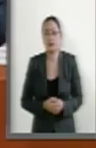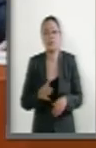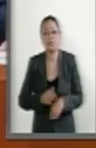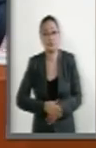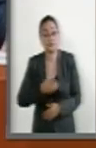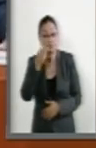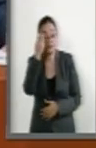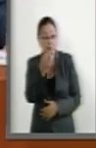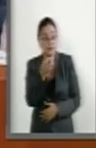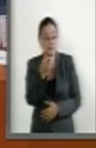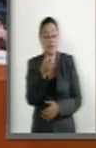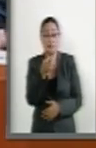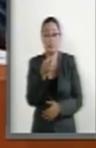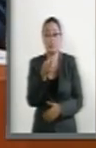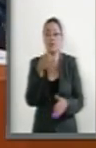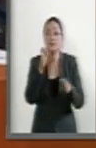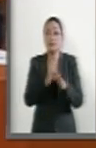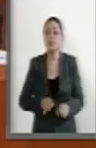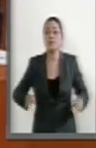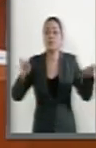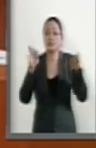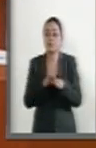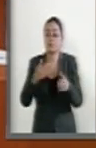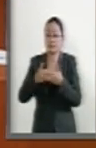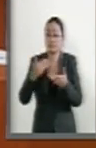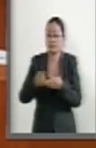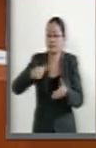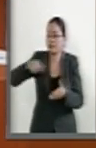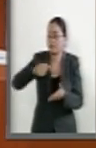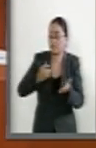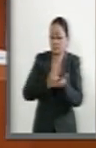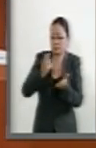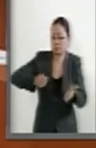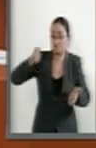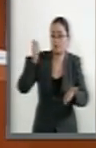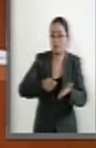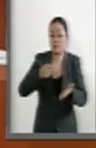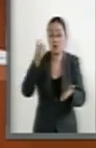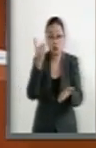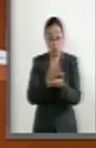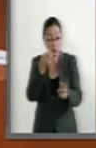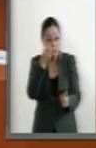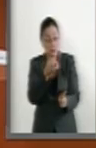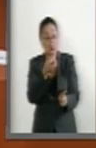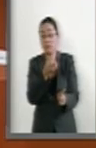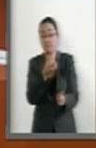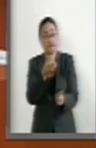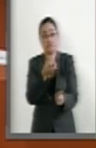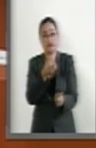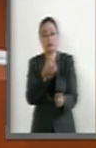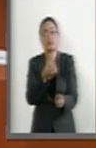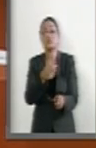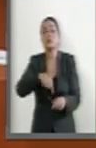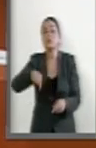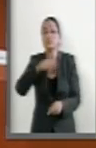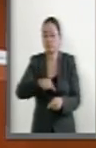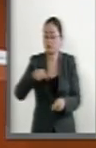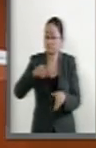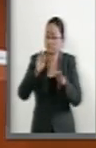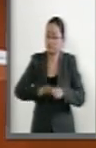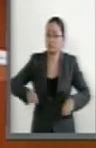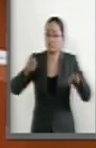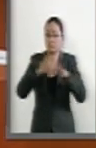sentido, es muy importante que hoy aprobemos este dictamen, pero no solamente eso, sino que hagamos hincapié